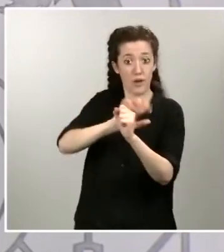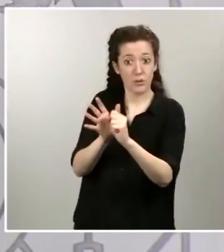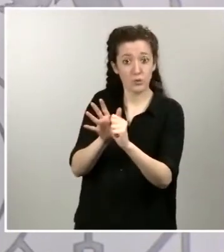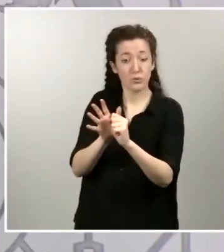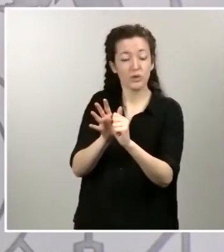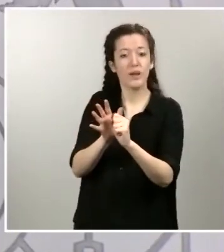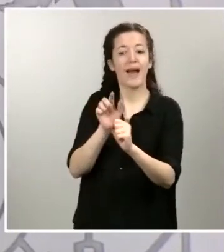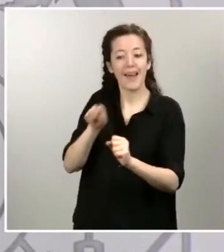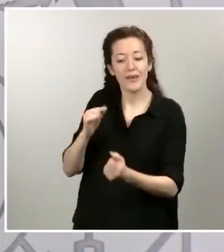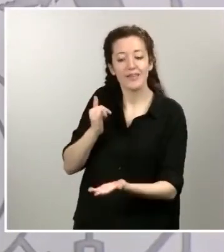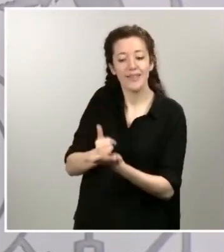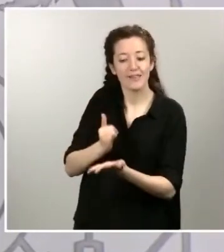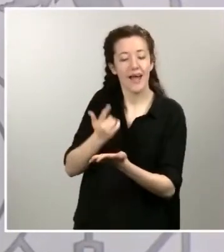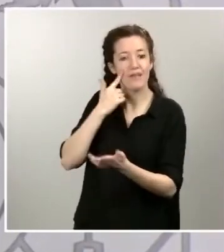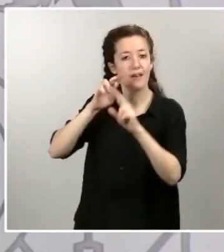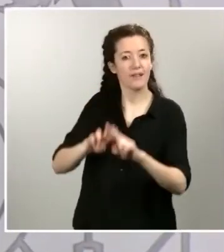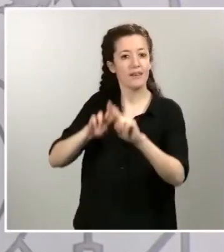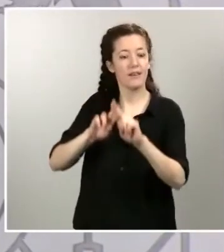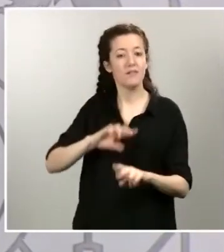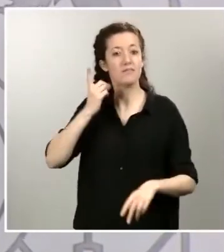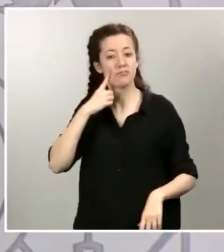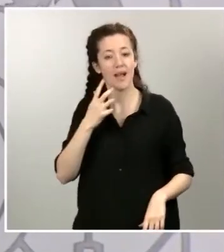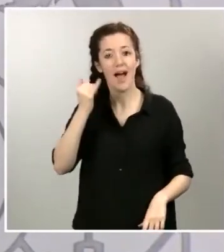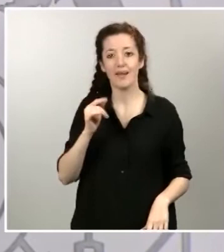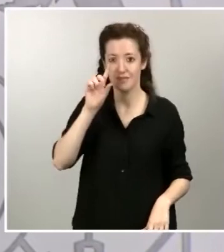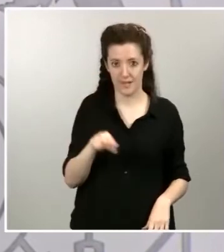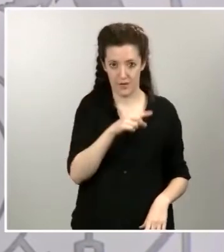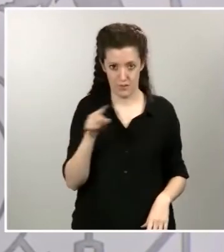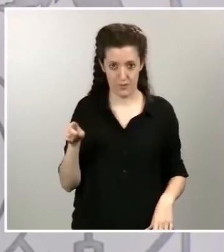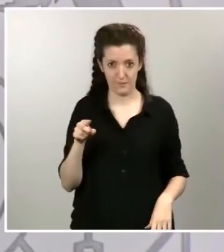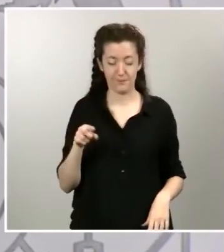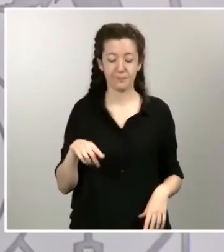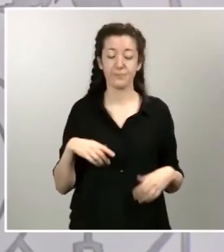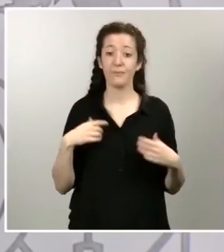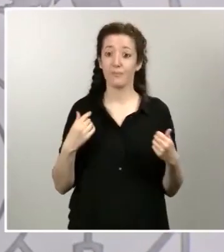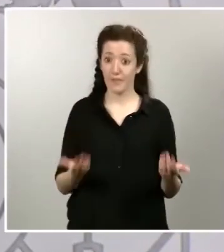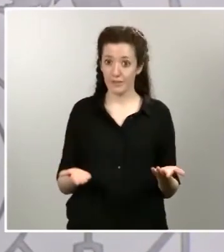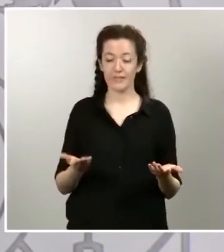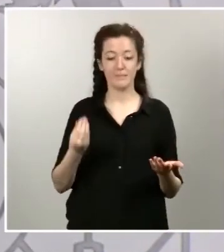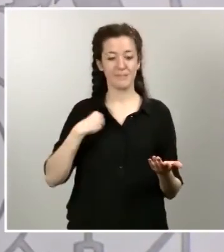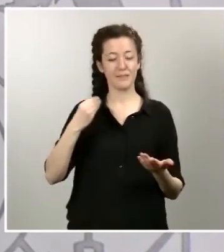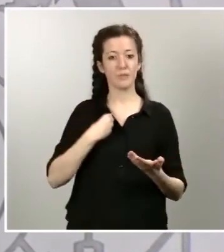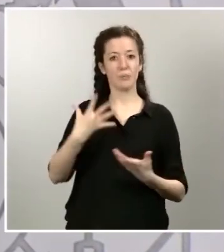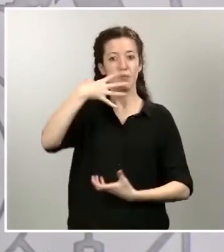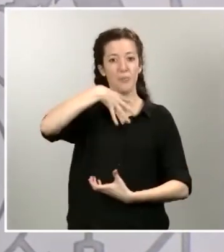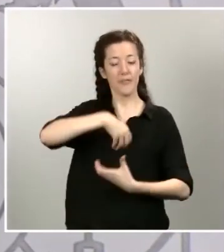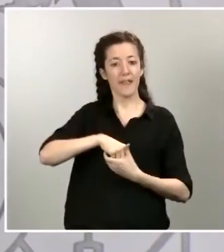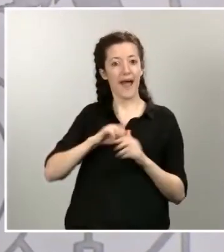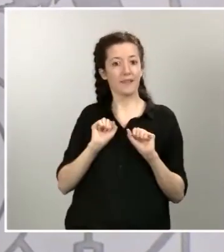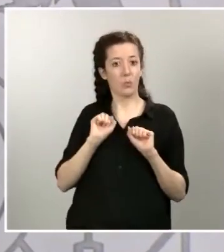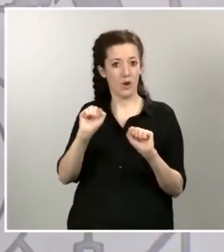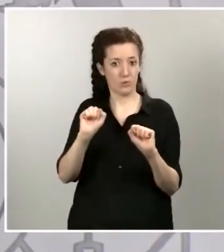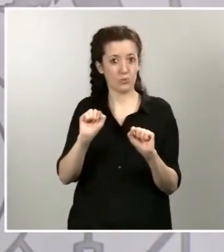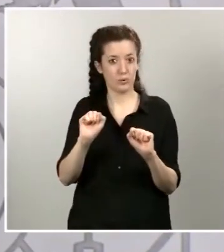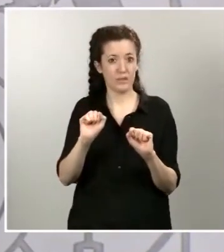de estas personas que tienen pruebas de anticuerpos, que miden las defensas, como decimos, que no tienen unos síntomas